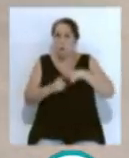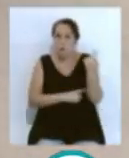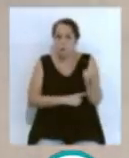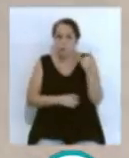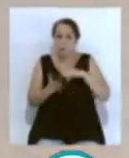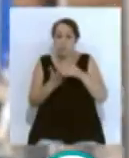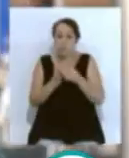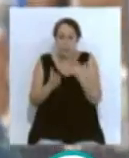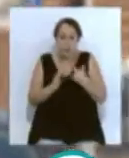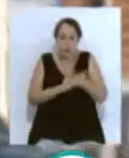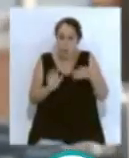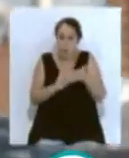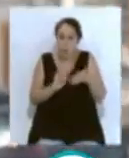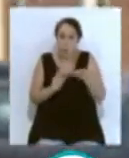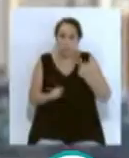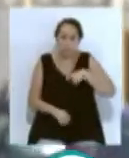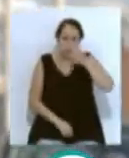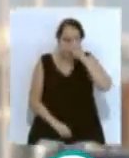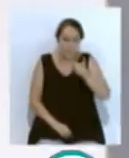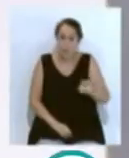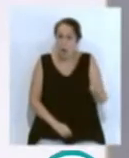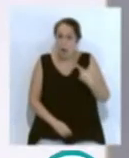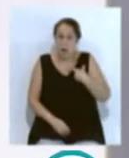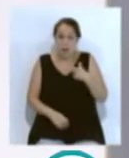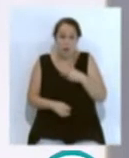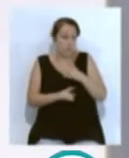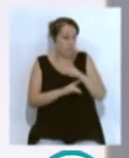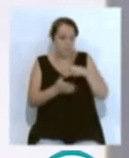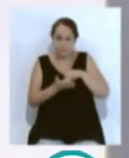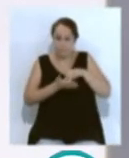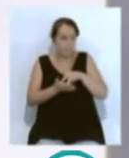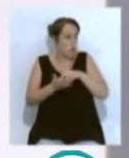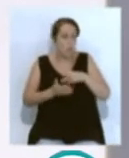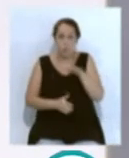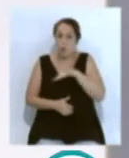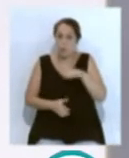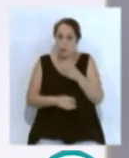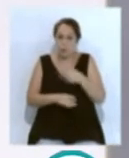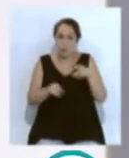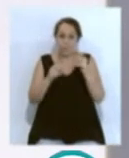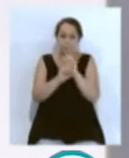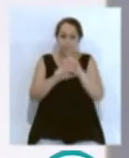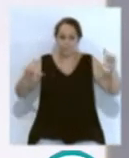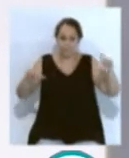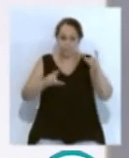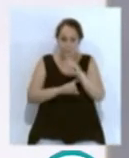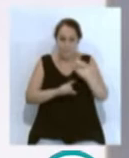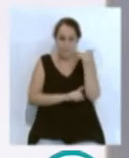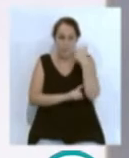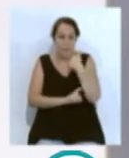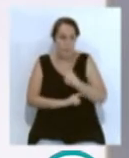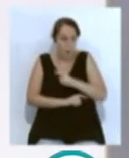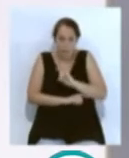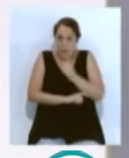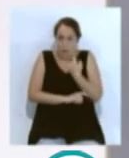un sistema contrarreloj yo no sabía en ningún momento cómo iba de posición. Cuando llego a Meta y me dicen que he quedado a primera, creía que estaban de broma,